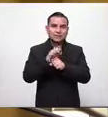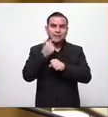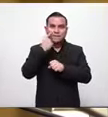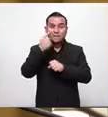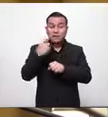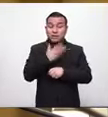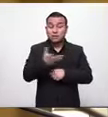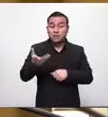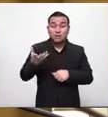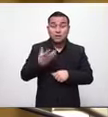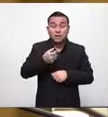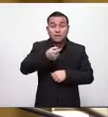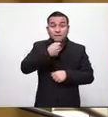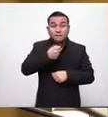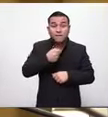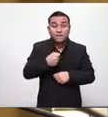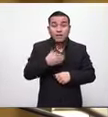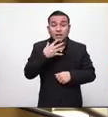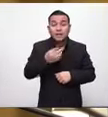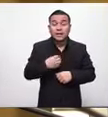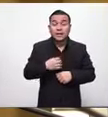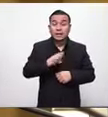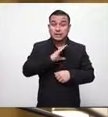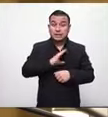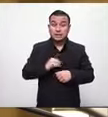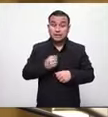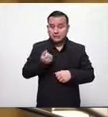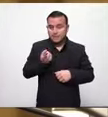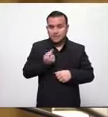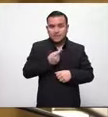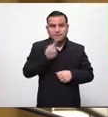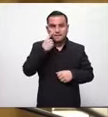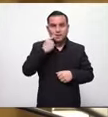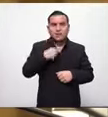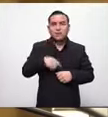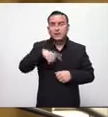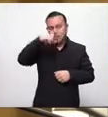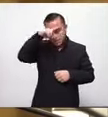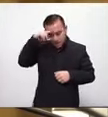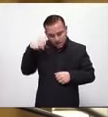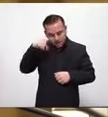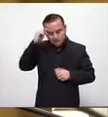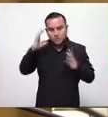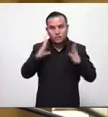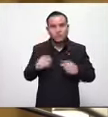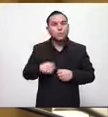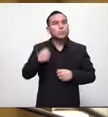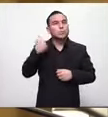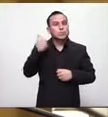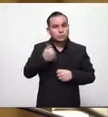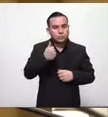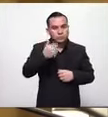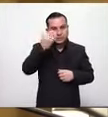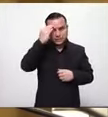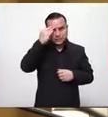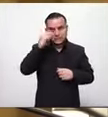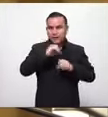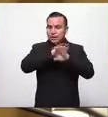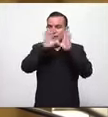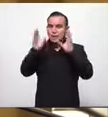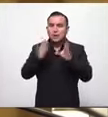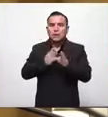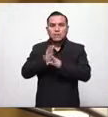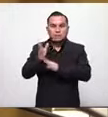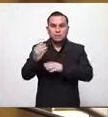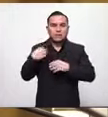números de países muy cercanos a los nuestros la verdad hay que reconocer ese trabajo que ha hecho el gobierno y ustedes como médicos